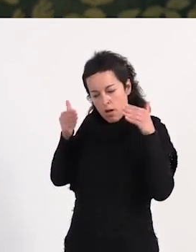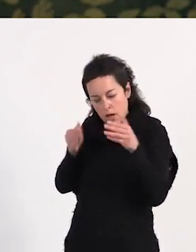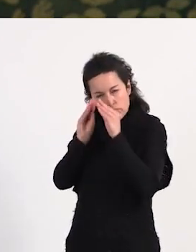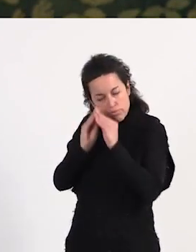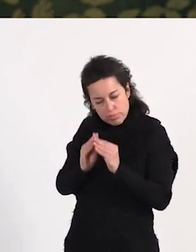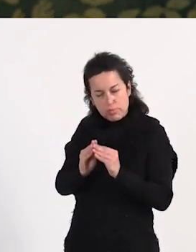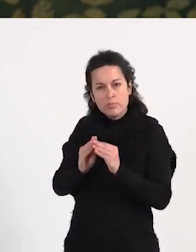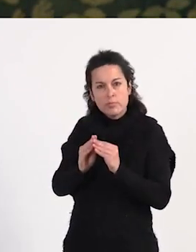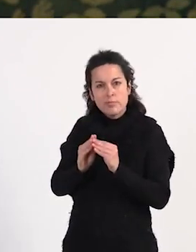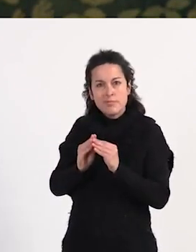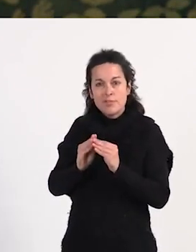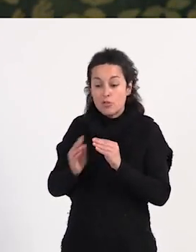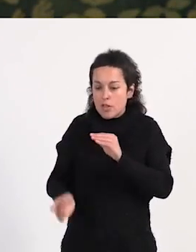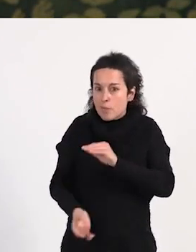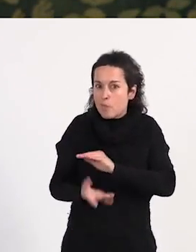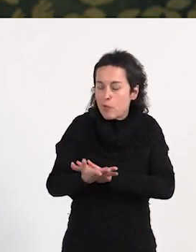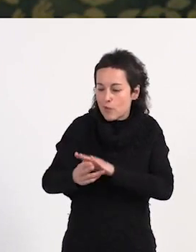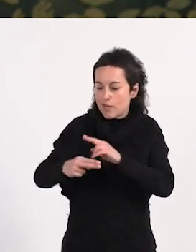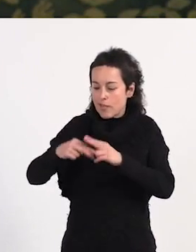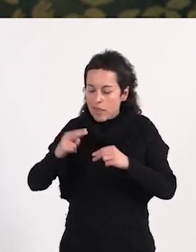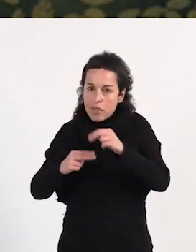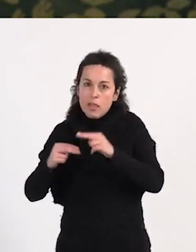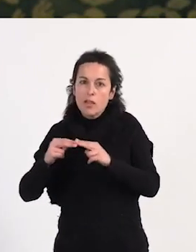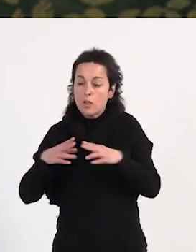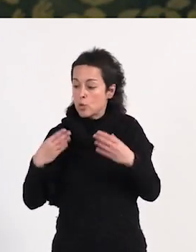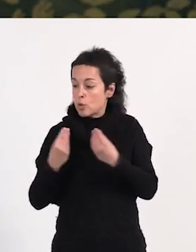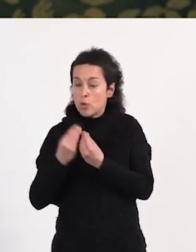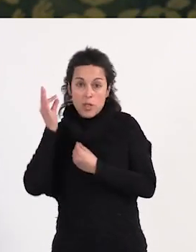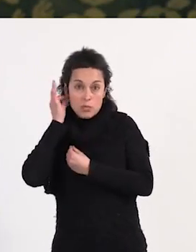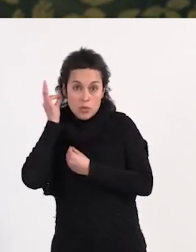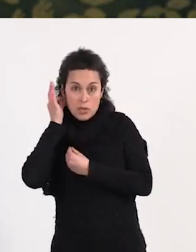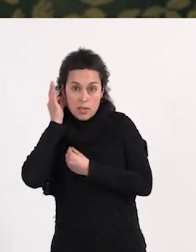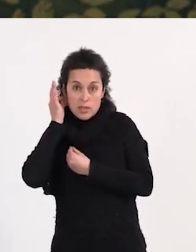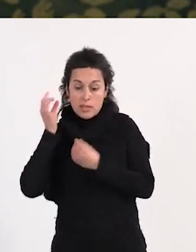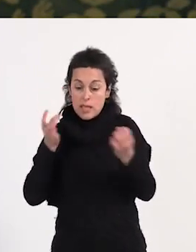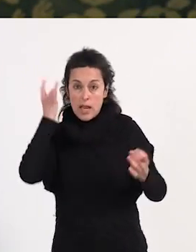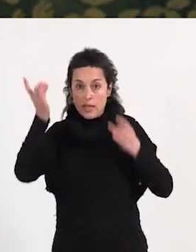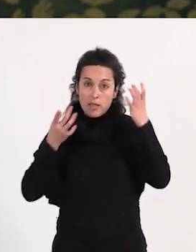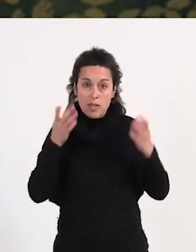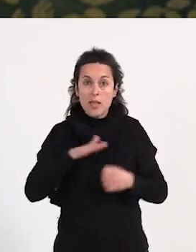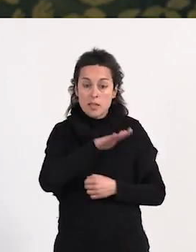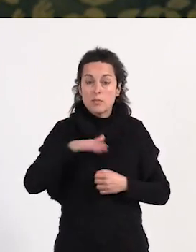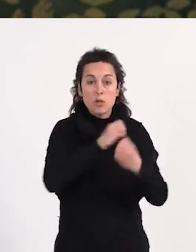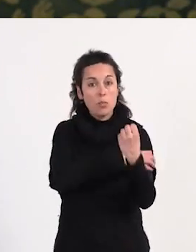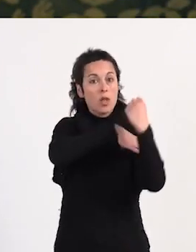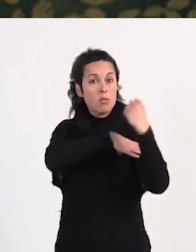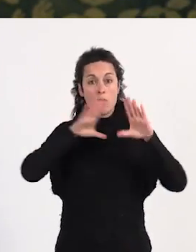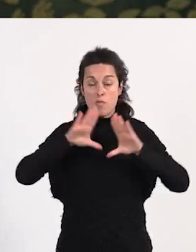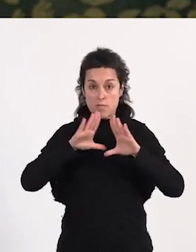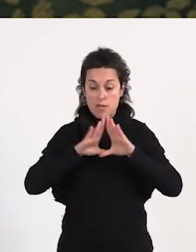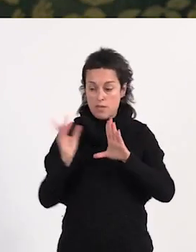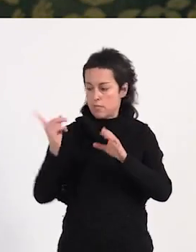hemos construido y creado junto a las mujeres que participan en la actividad Espacio de Empoderamiento Feminista.